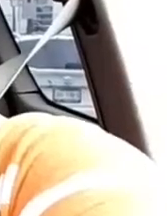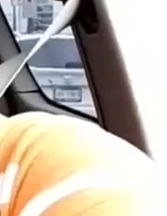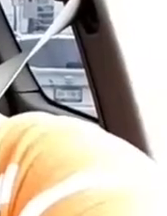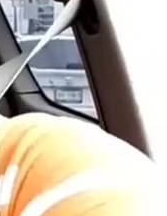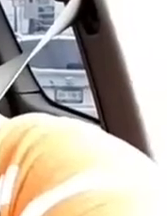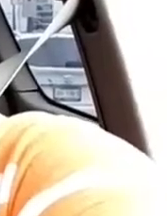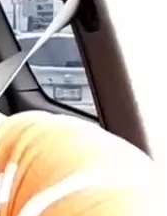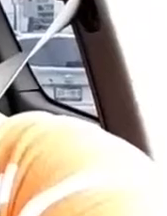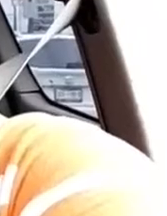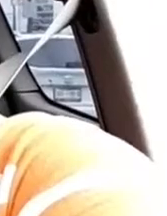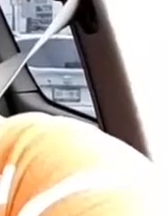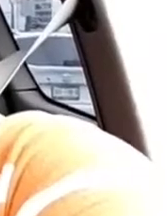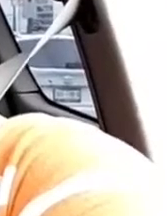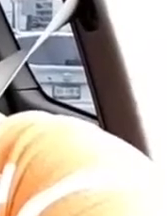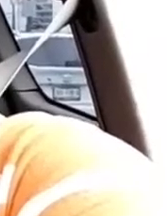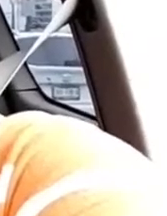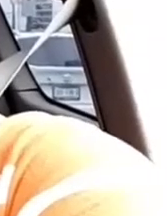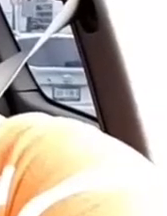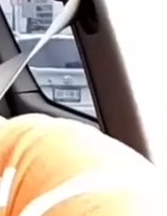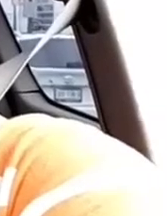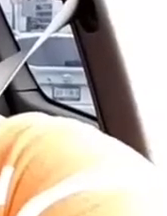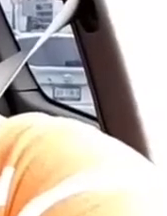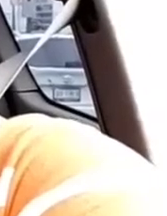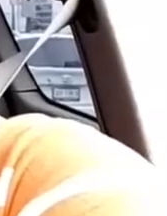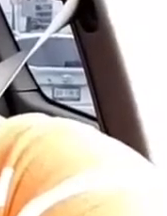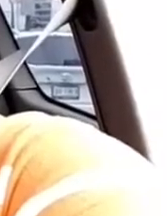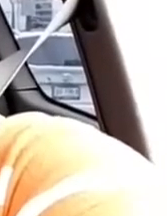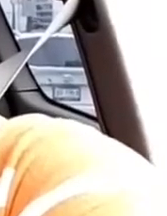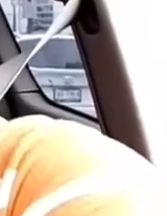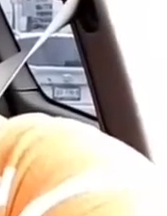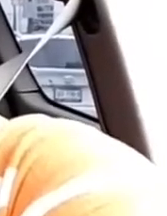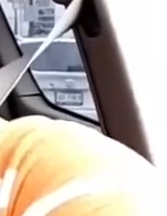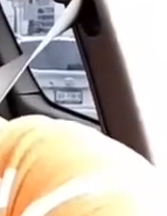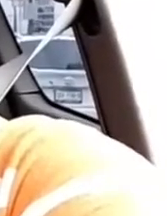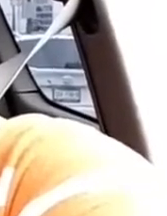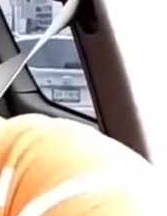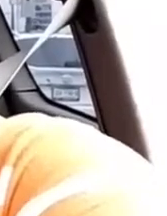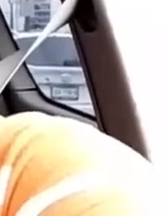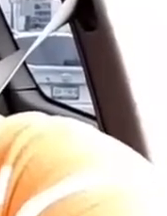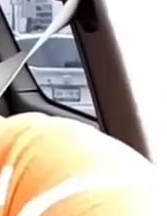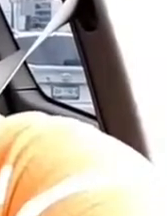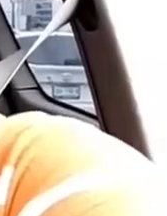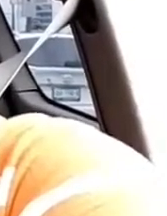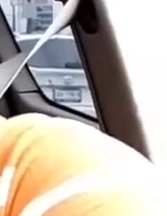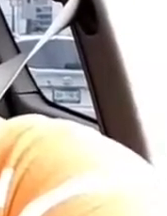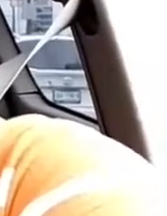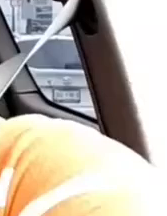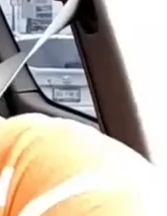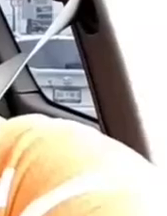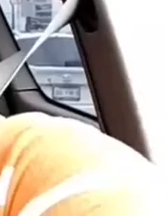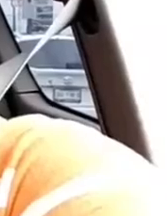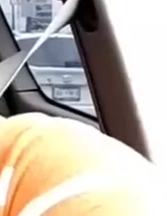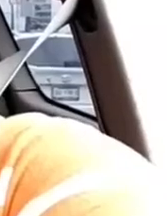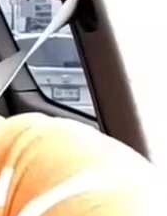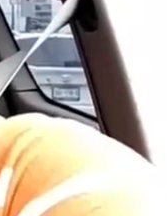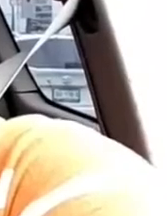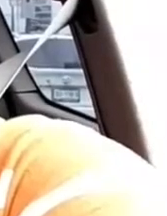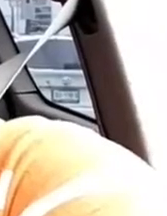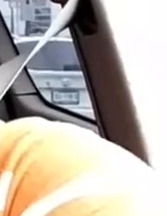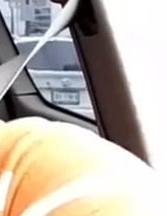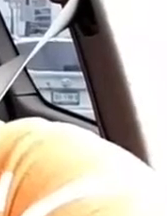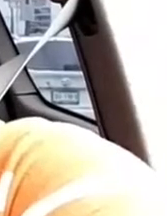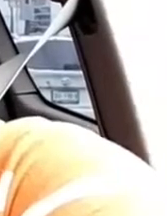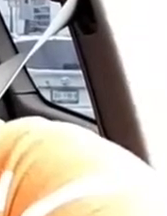Buenos días mi gente, espero que estén pasando un extraordinario día. Mi nombre Carlos Santa Cruz y ya listo con todas las